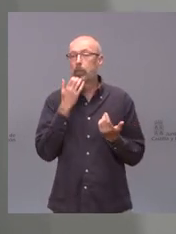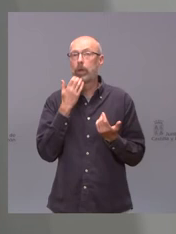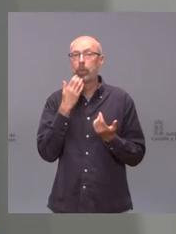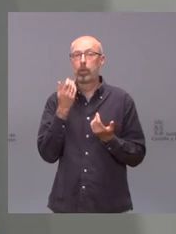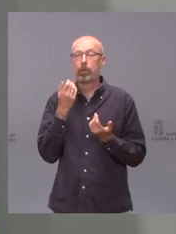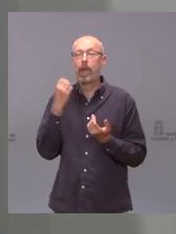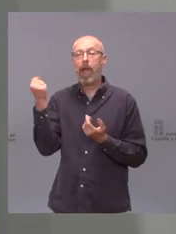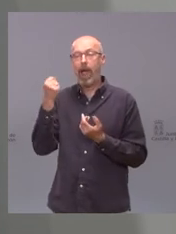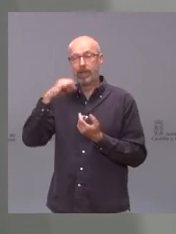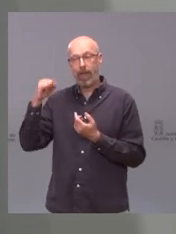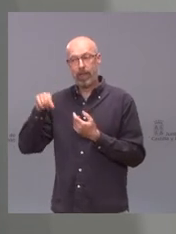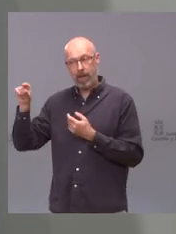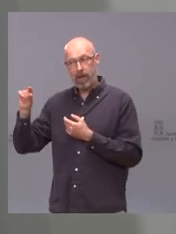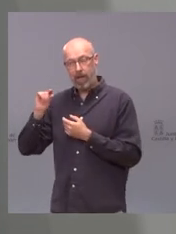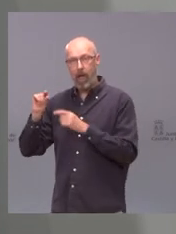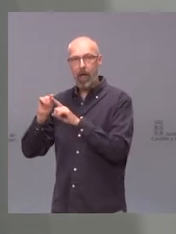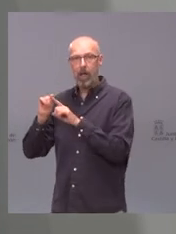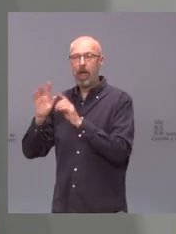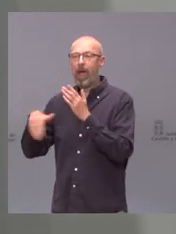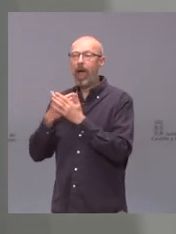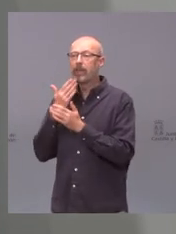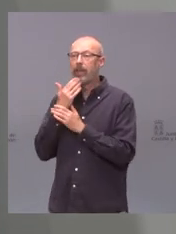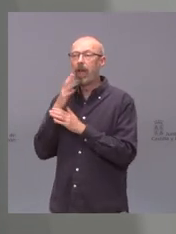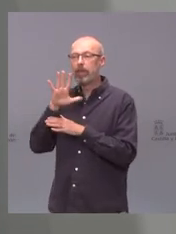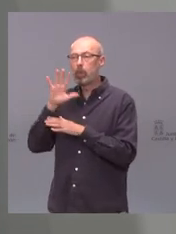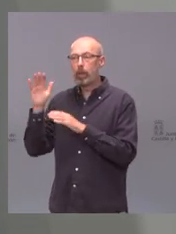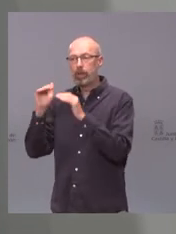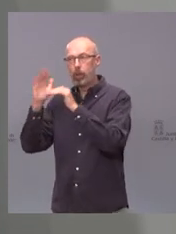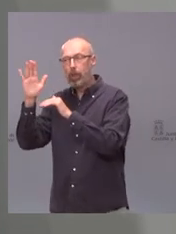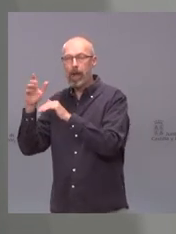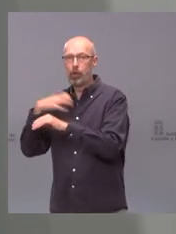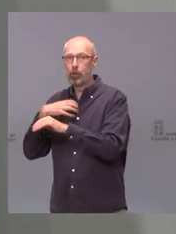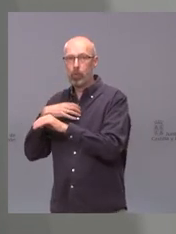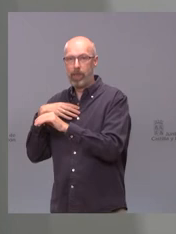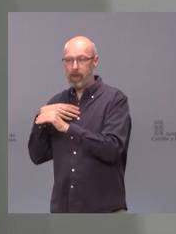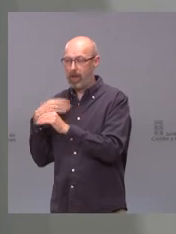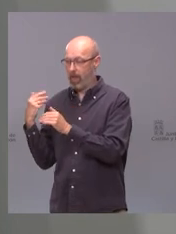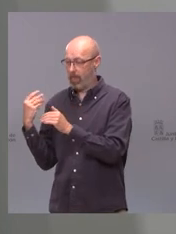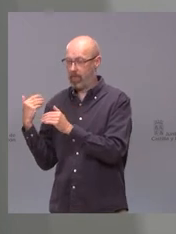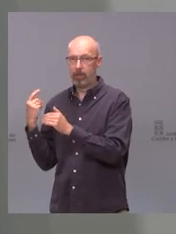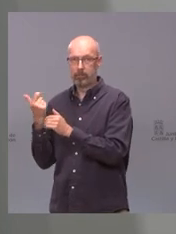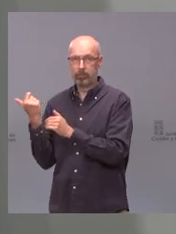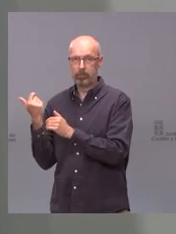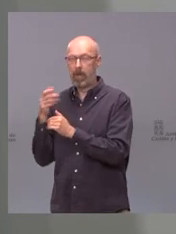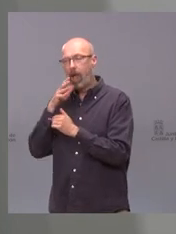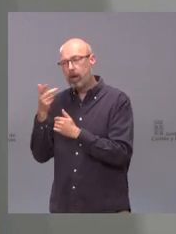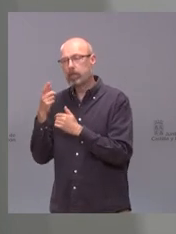podido poner hasta hace poco a mayores de 55 de 55 a 65 no podemos ponerla por encima de 65